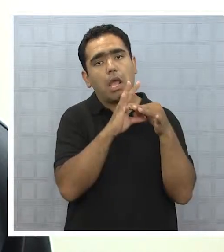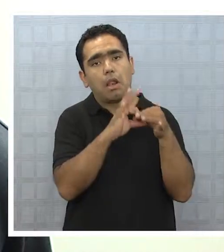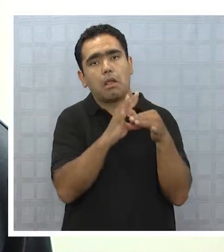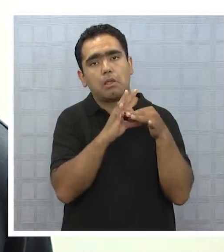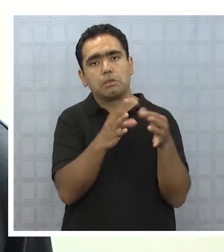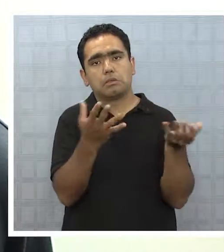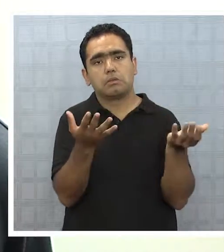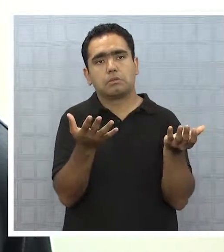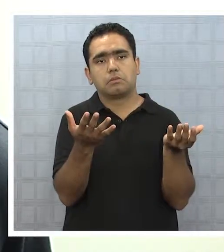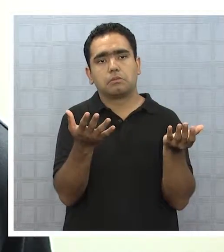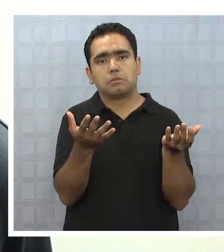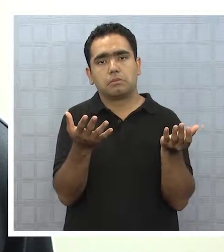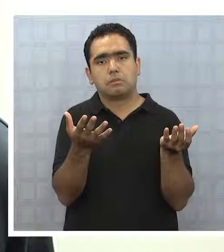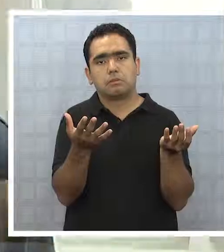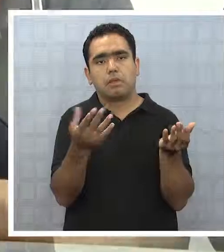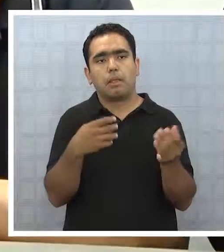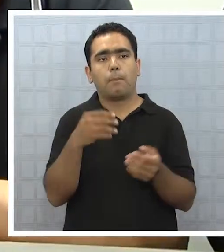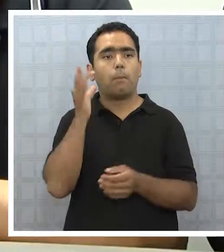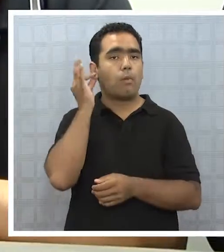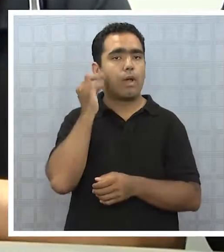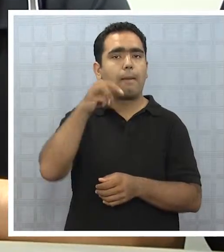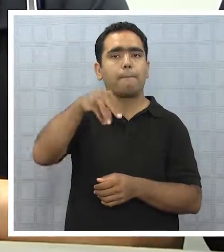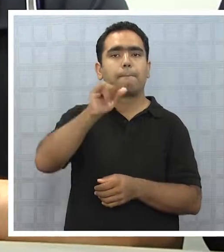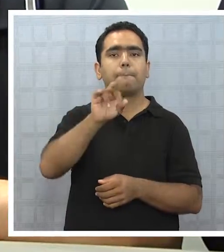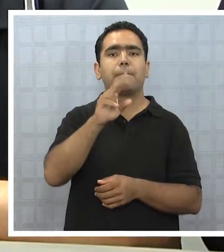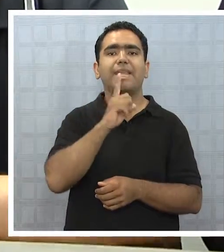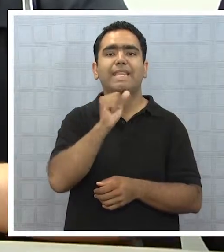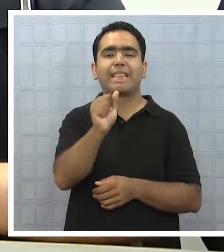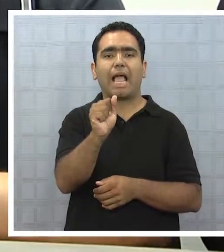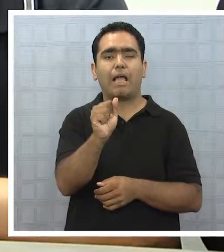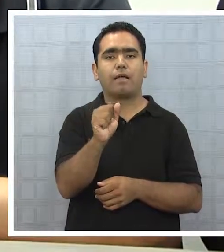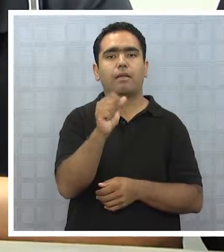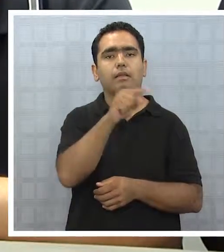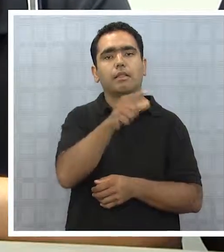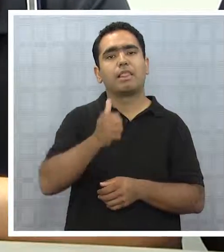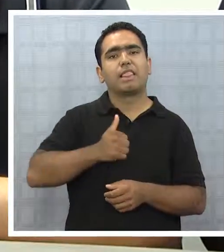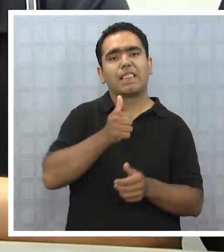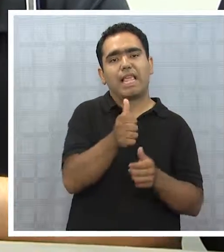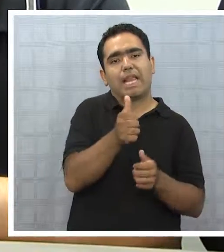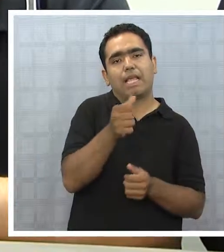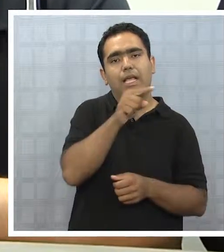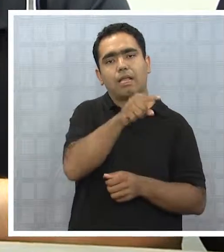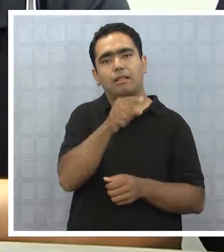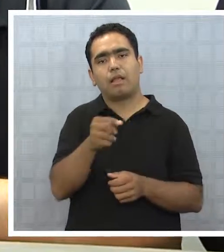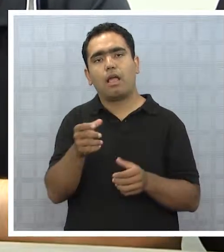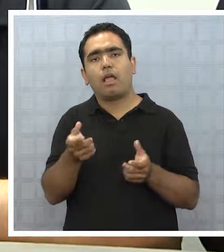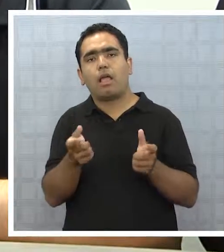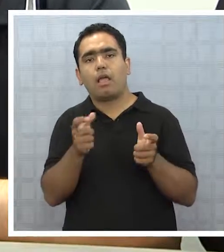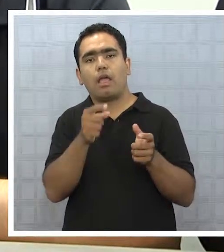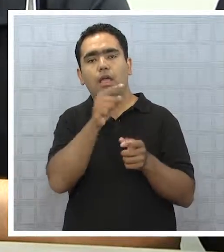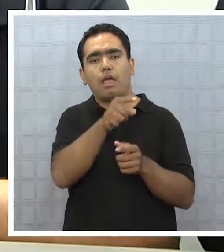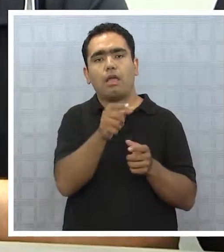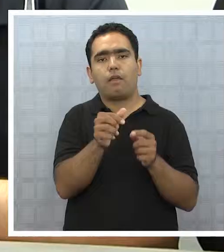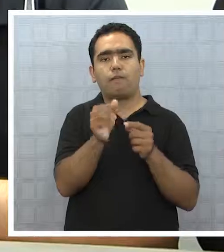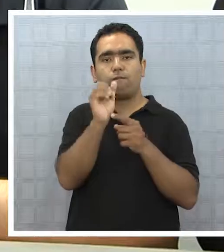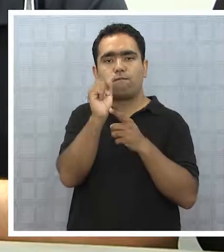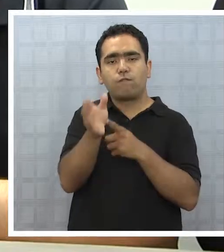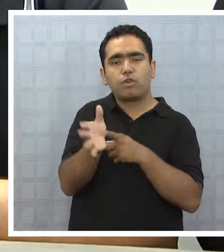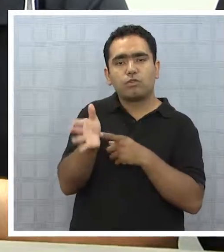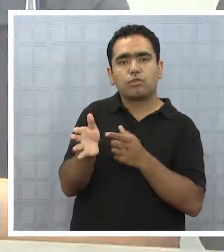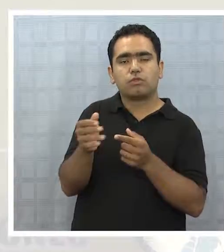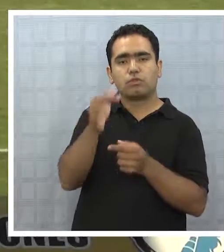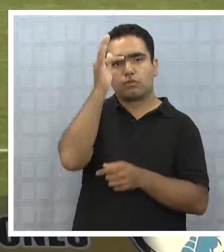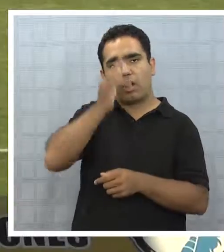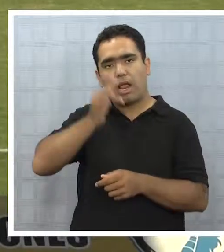agradecidos de la señora Mirta, la dirigente de los funcionarios municipales, a toda la asamblea